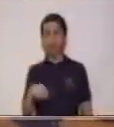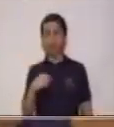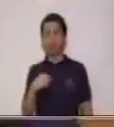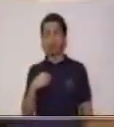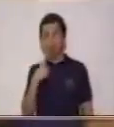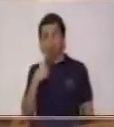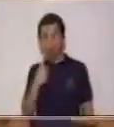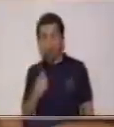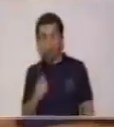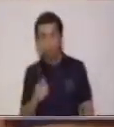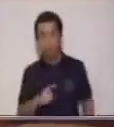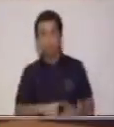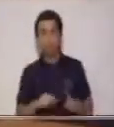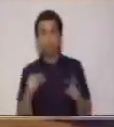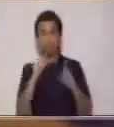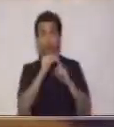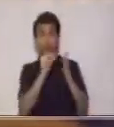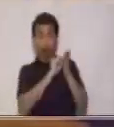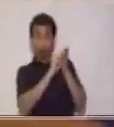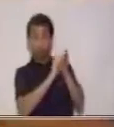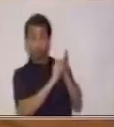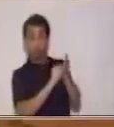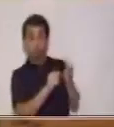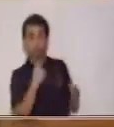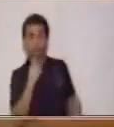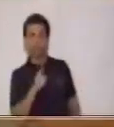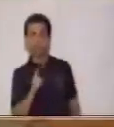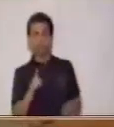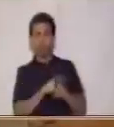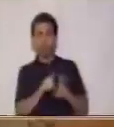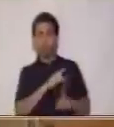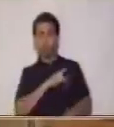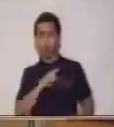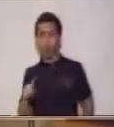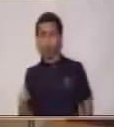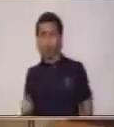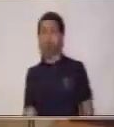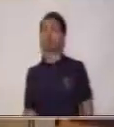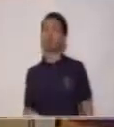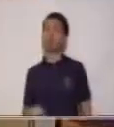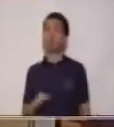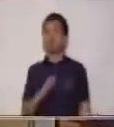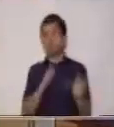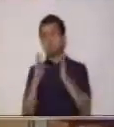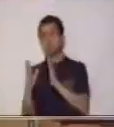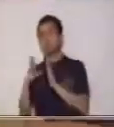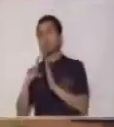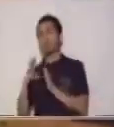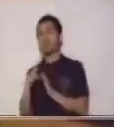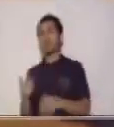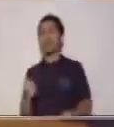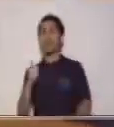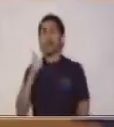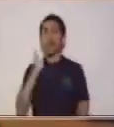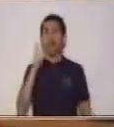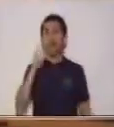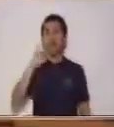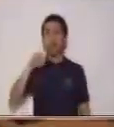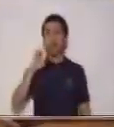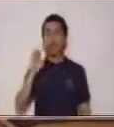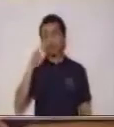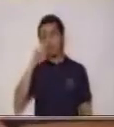va a incitar a ejecutar las acciones. También poseen adjetivos, colores e imágenes